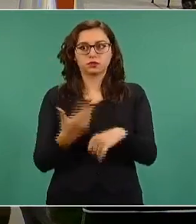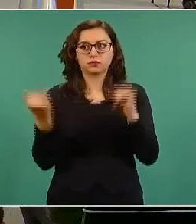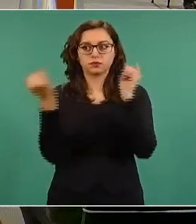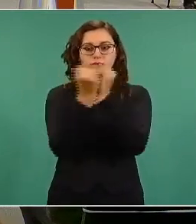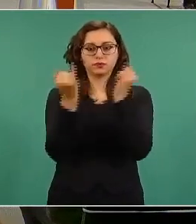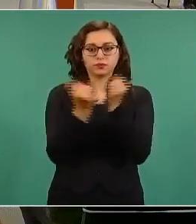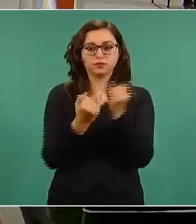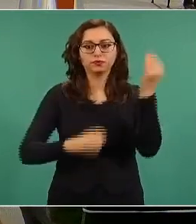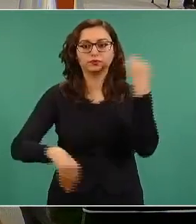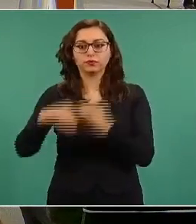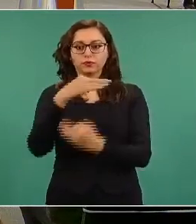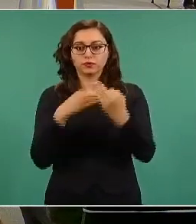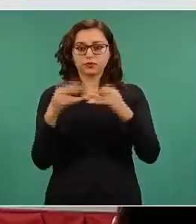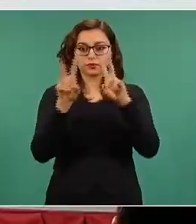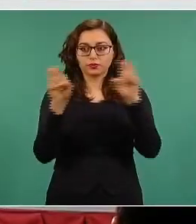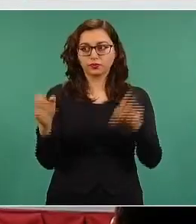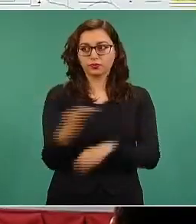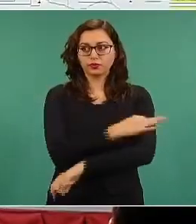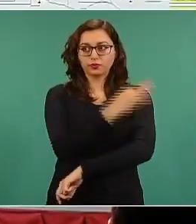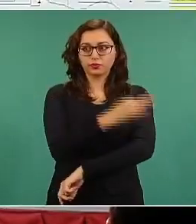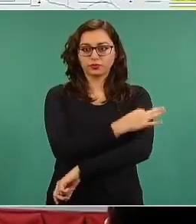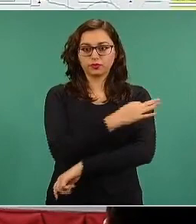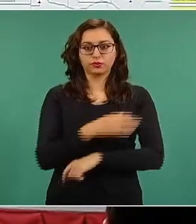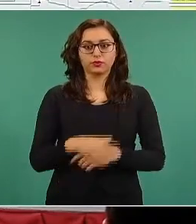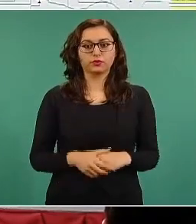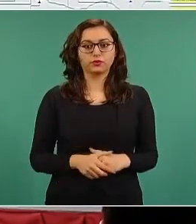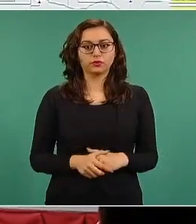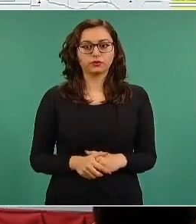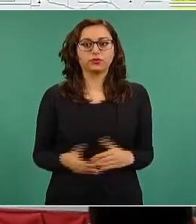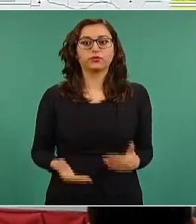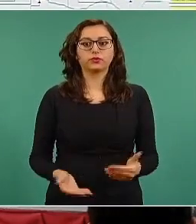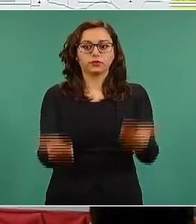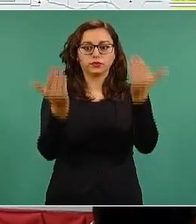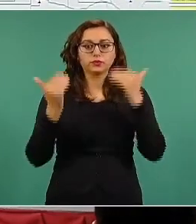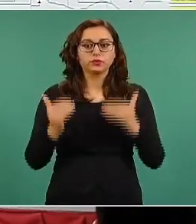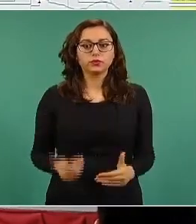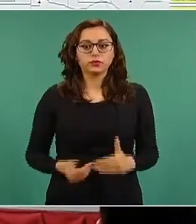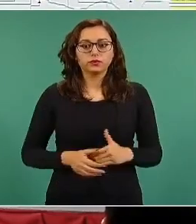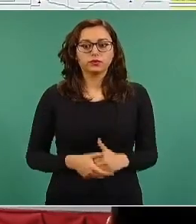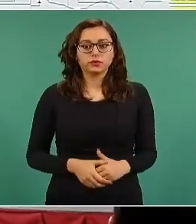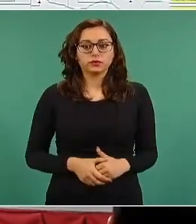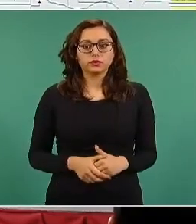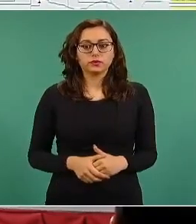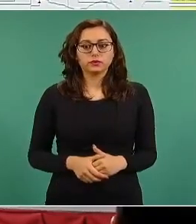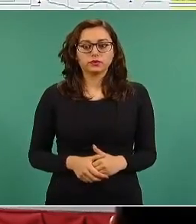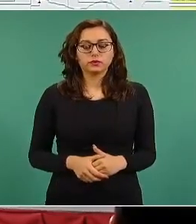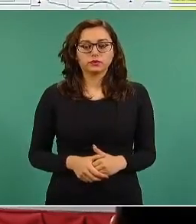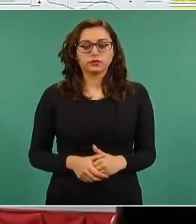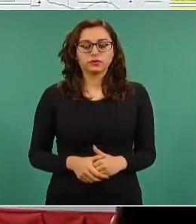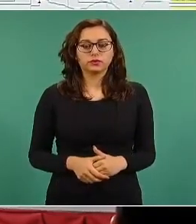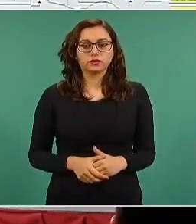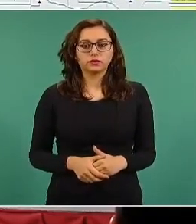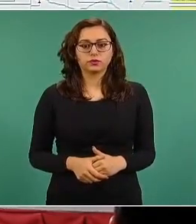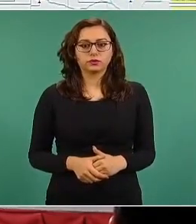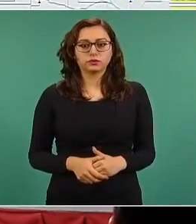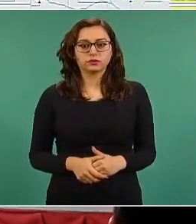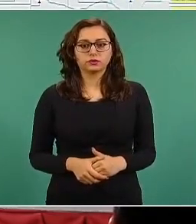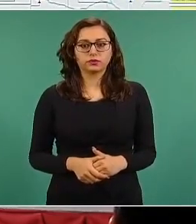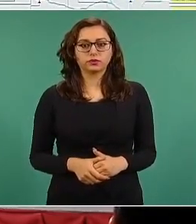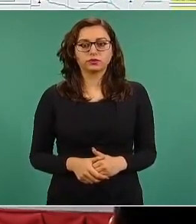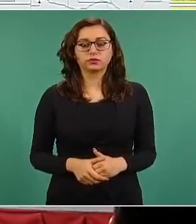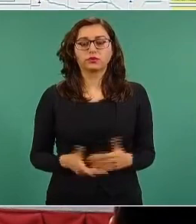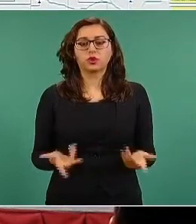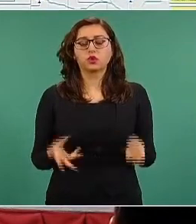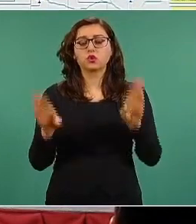vacunación. Adelante, por favor. Este es lo que es el plan de las rutas